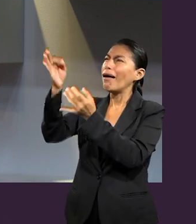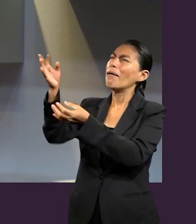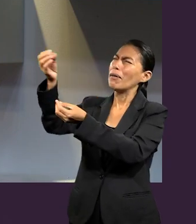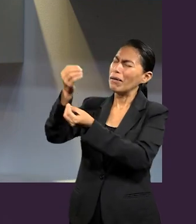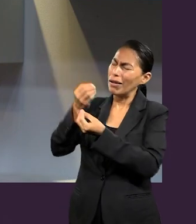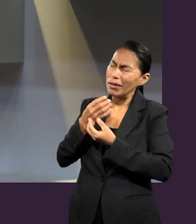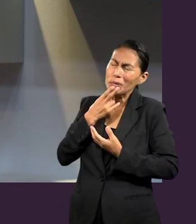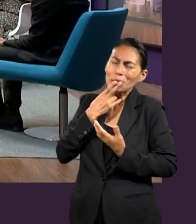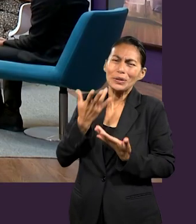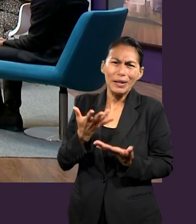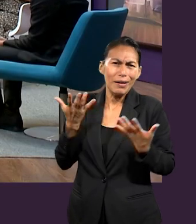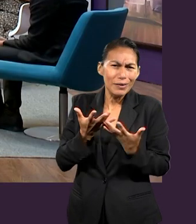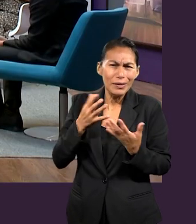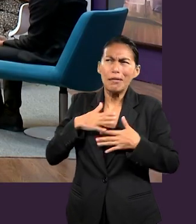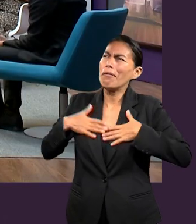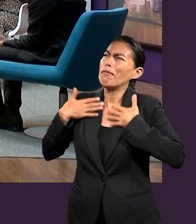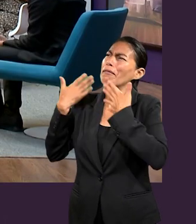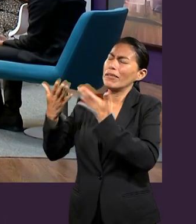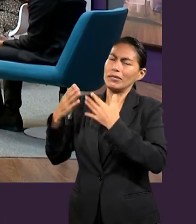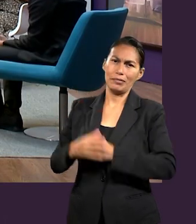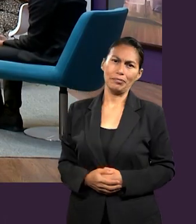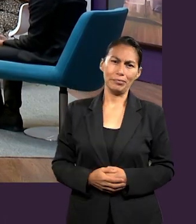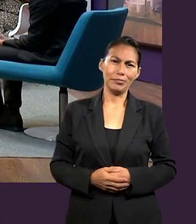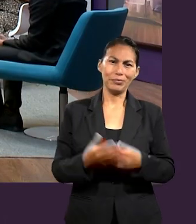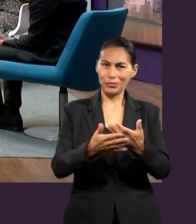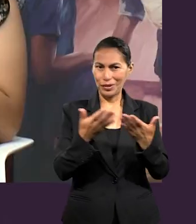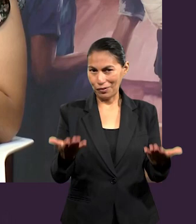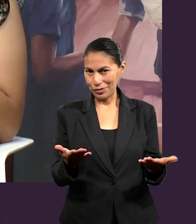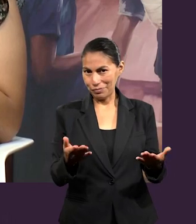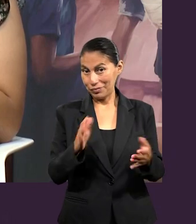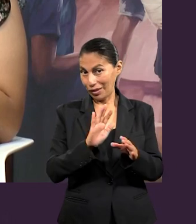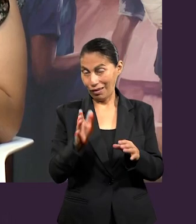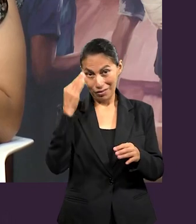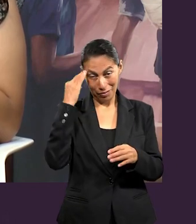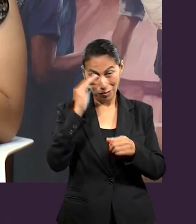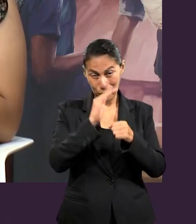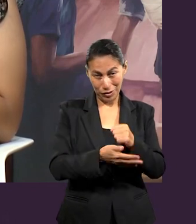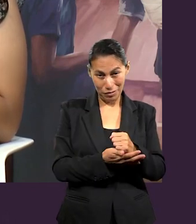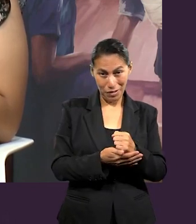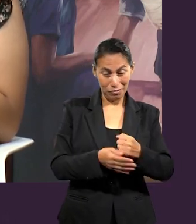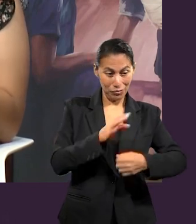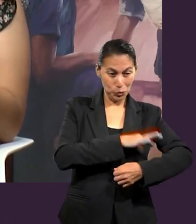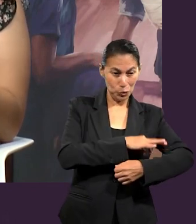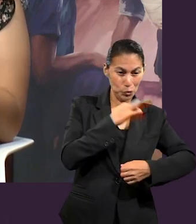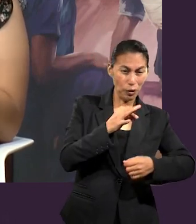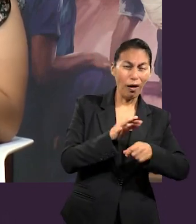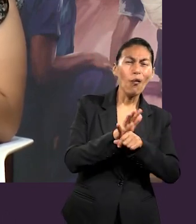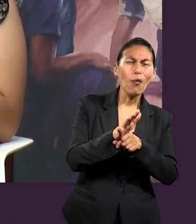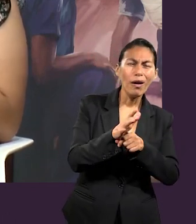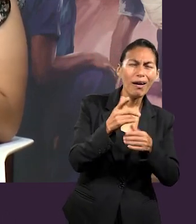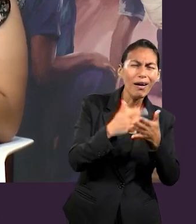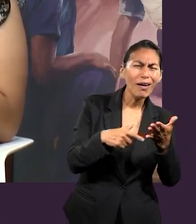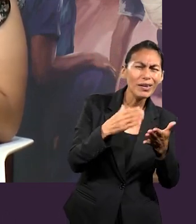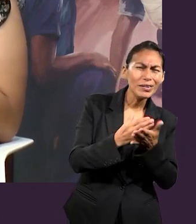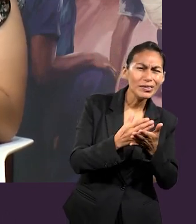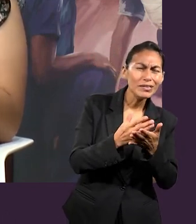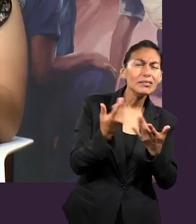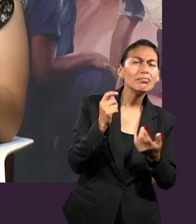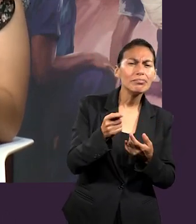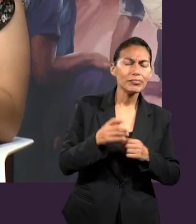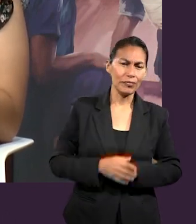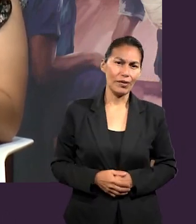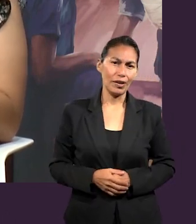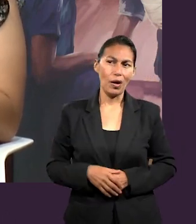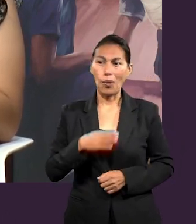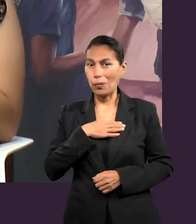llevamos de esta lección y que queremos compartir con nuestros amigos. Ok, bueno, al principio de la lección dijimos verdad